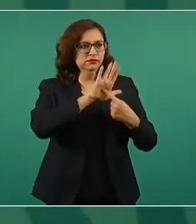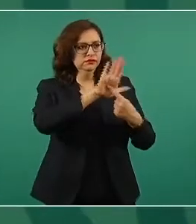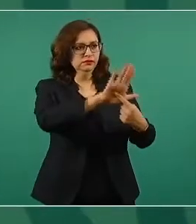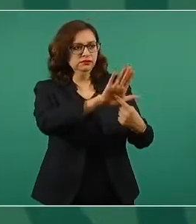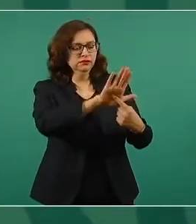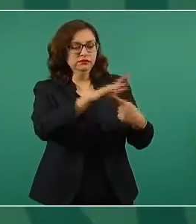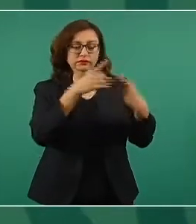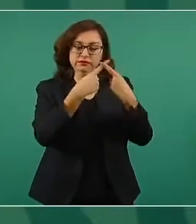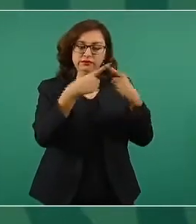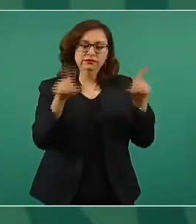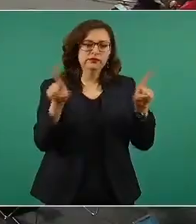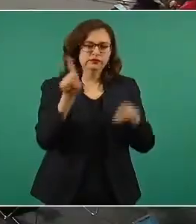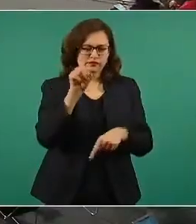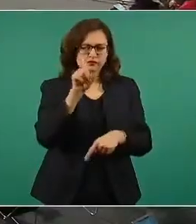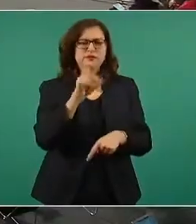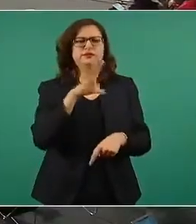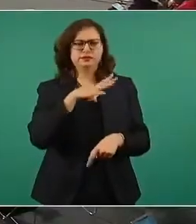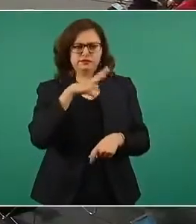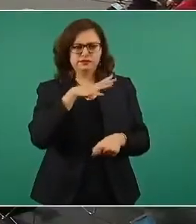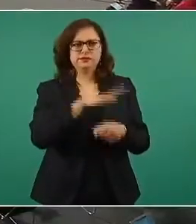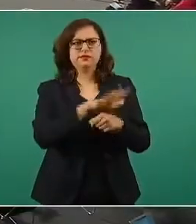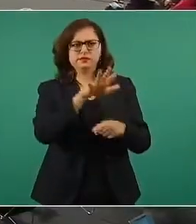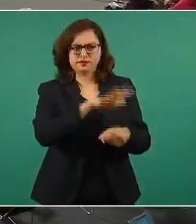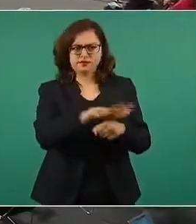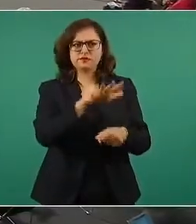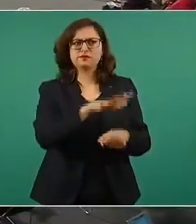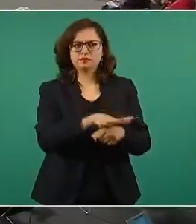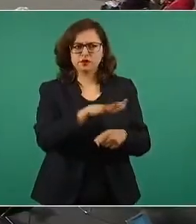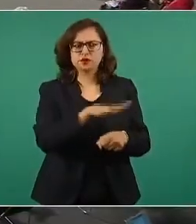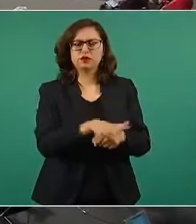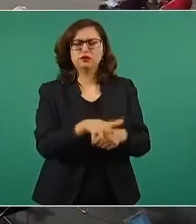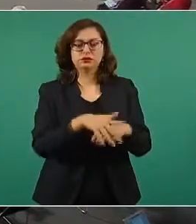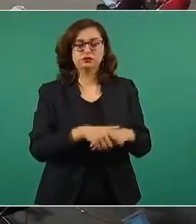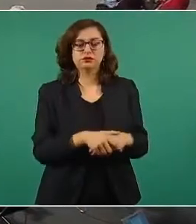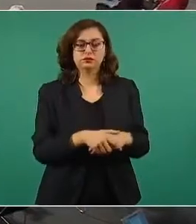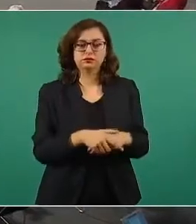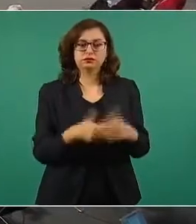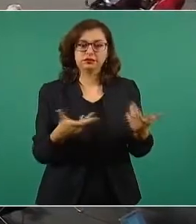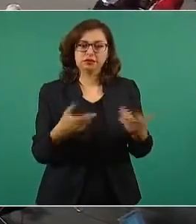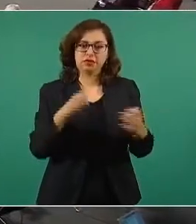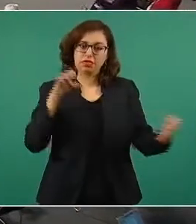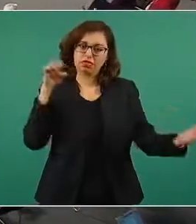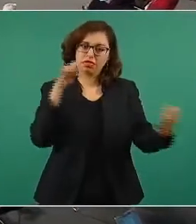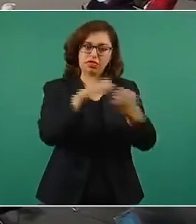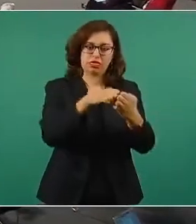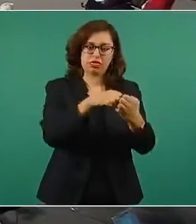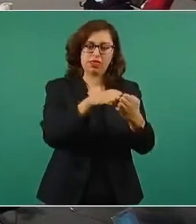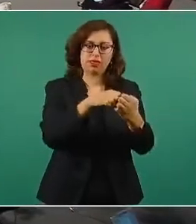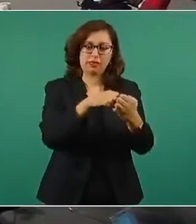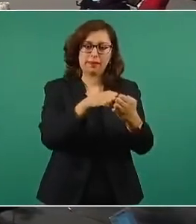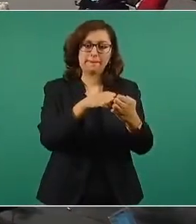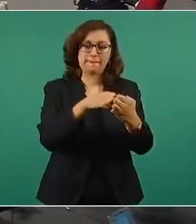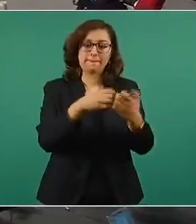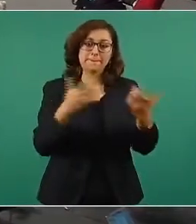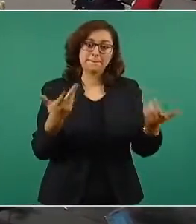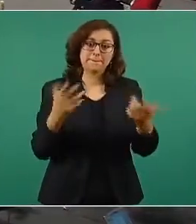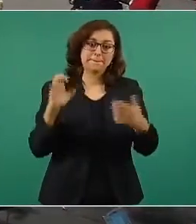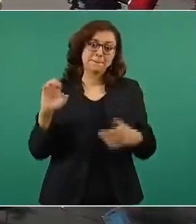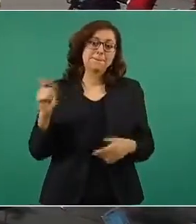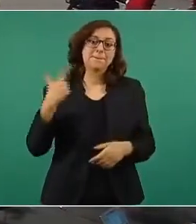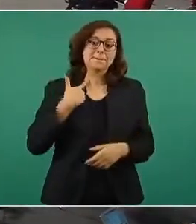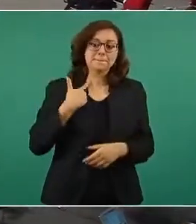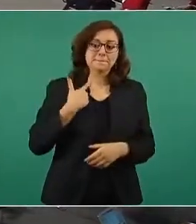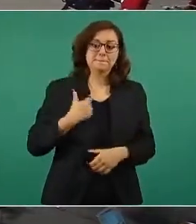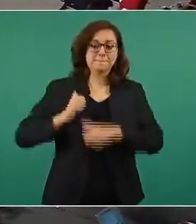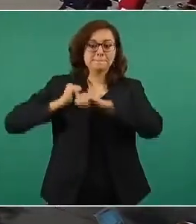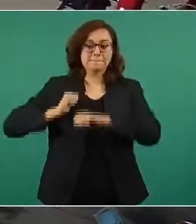De que no iba a faltar el agua, las autoridades que dieron esos permisos,